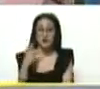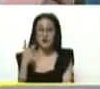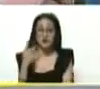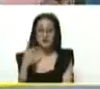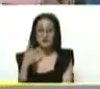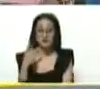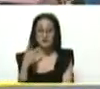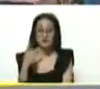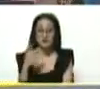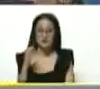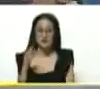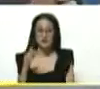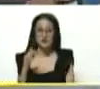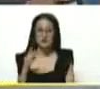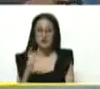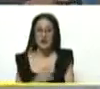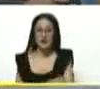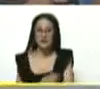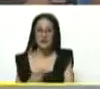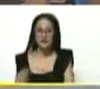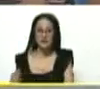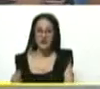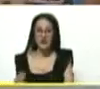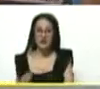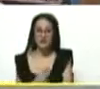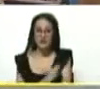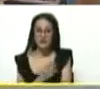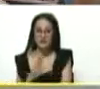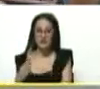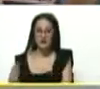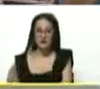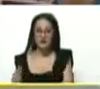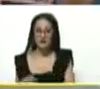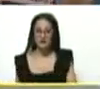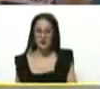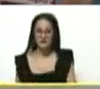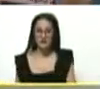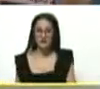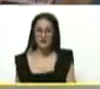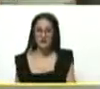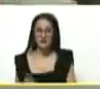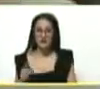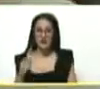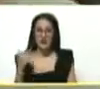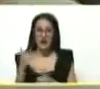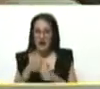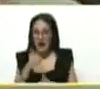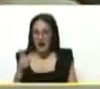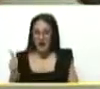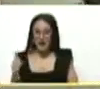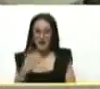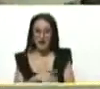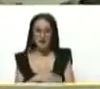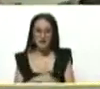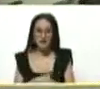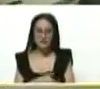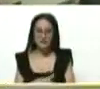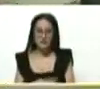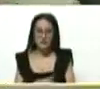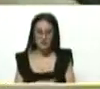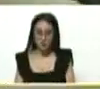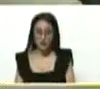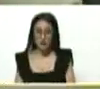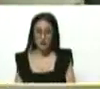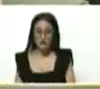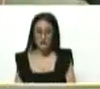estamos construyendo con un liderazgo allí arraigado profundamente en cada calle. Ahí en cada